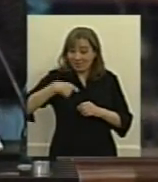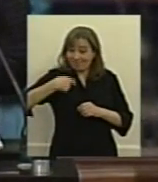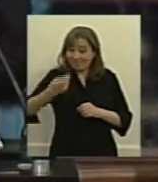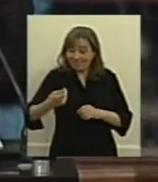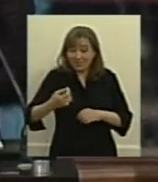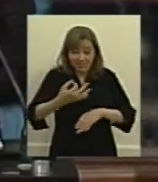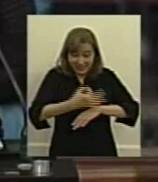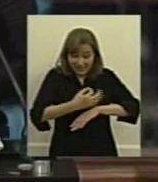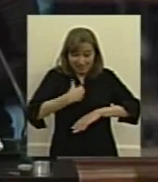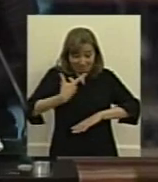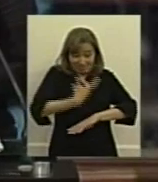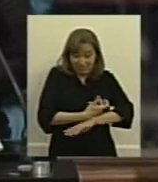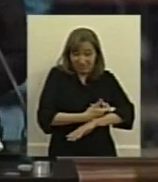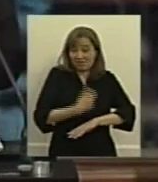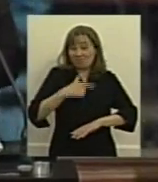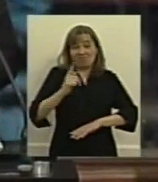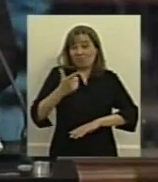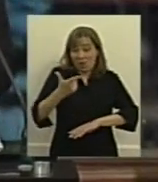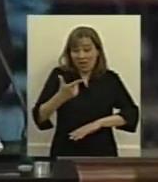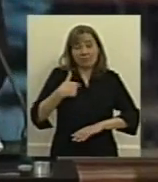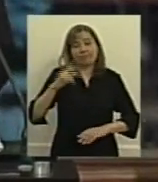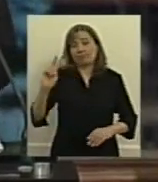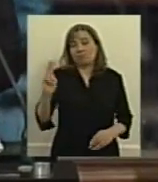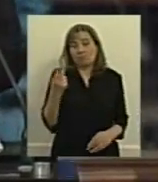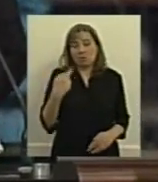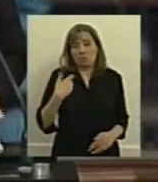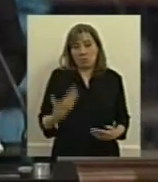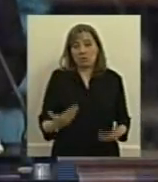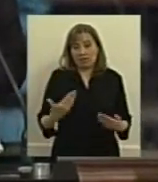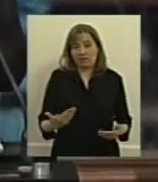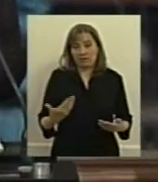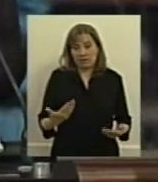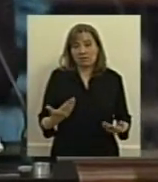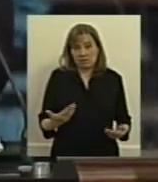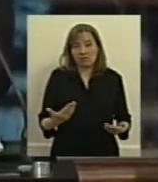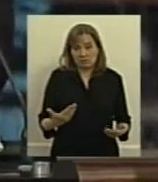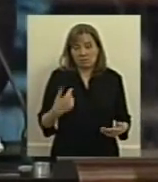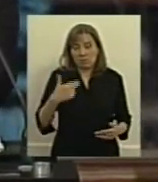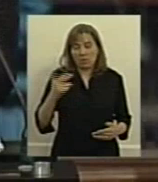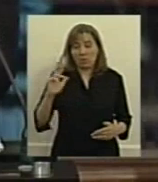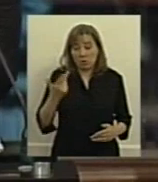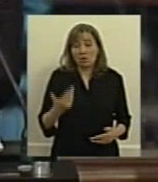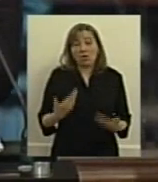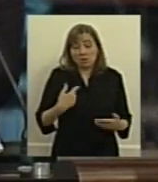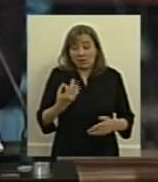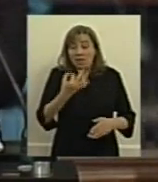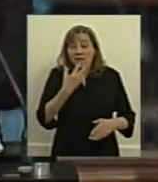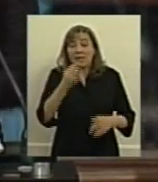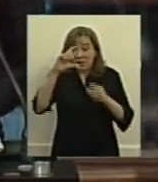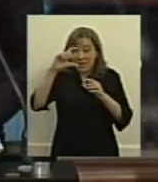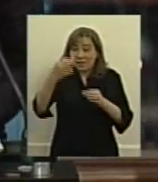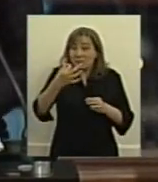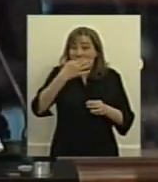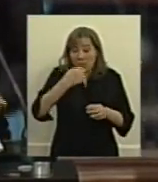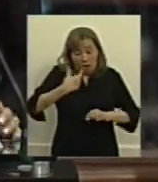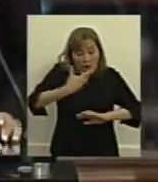se muere no hay posibilidades de que se muere por lo tanto si no se le suministra esa ampolla esa